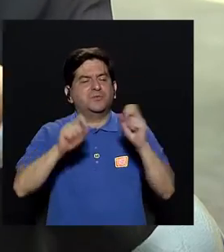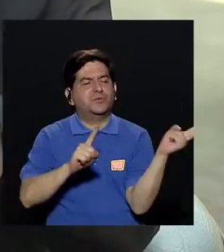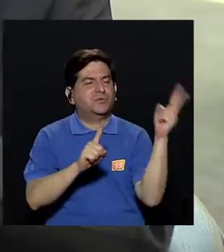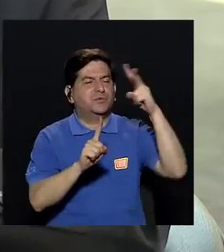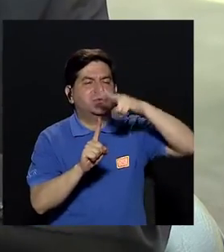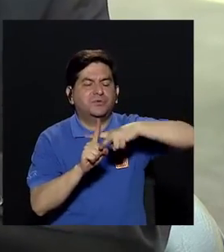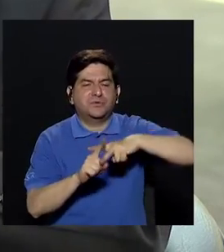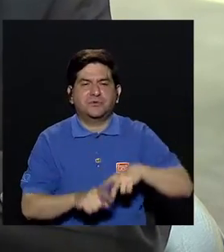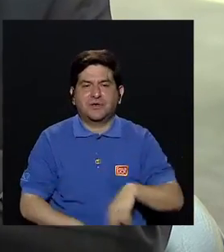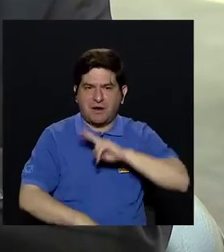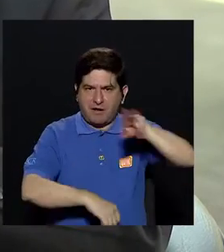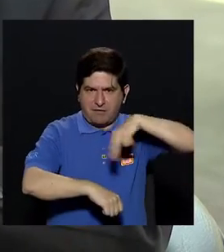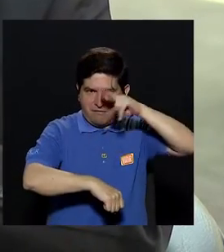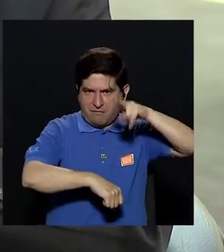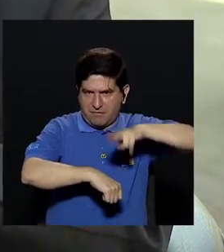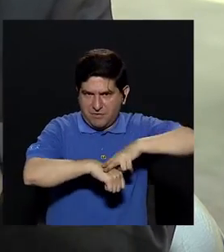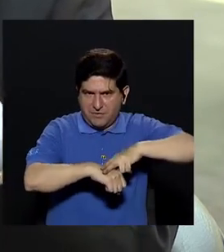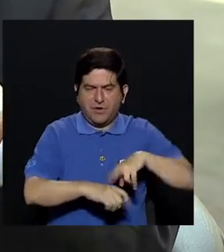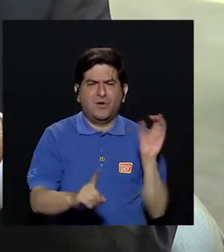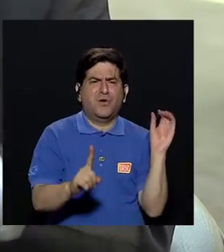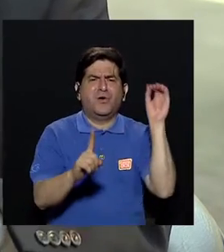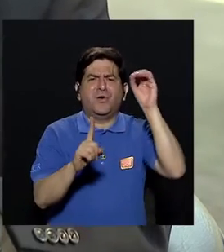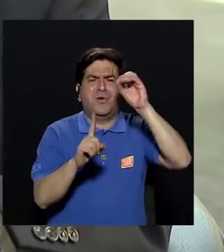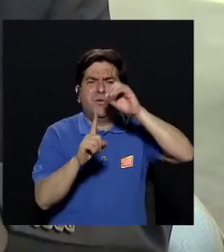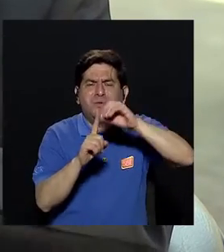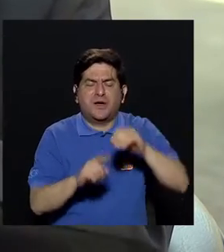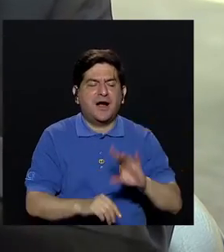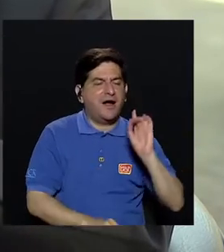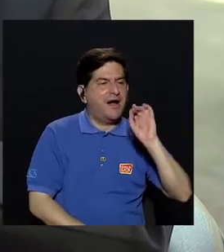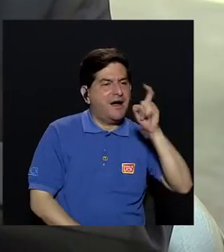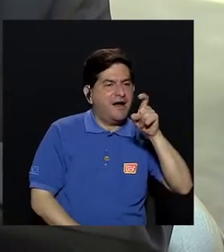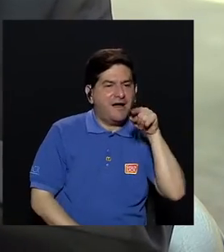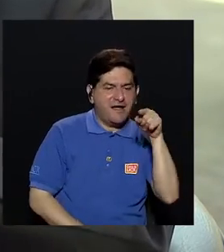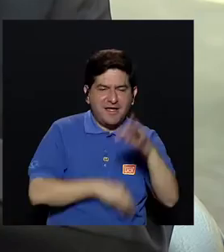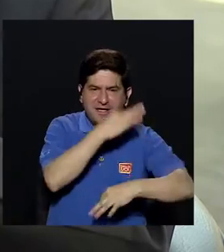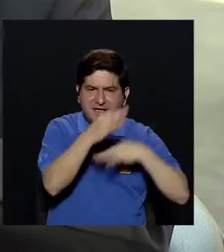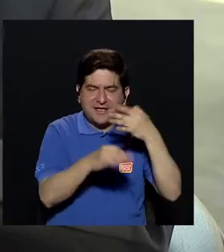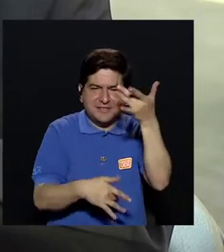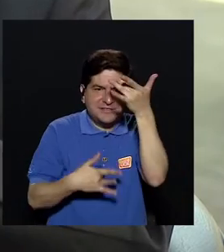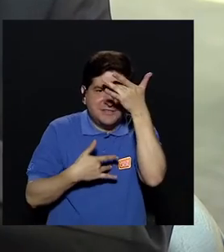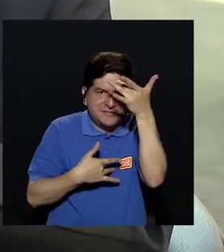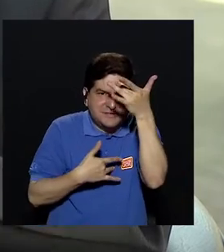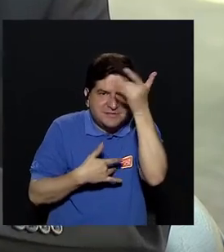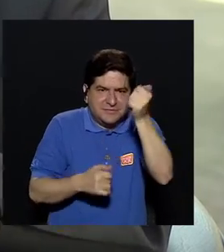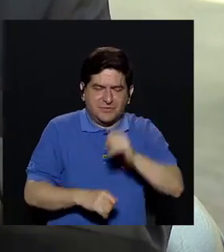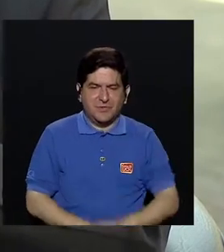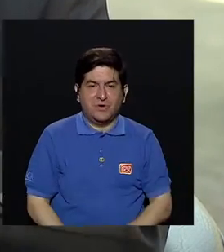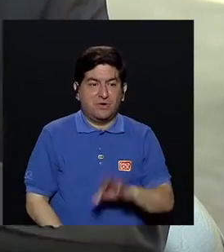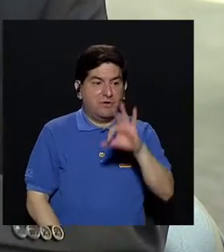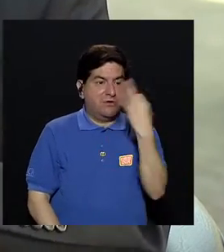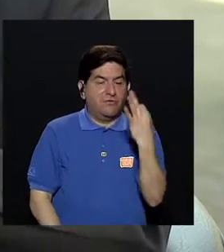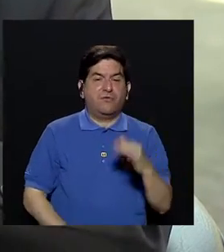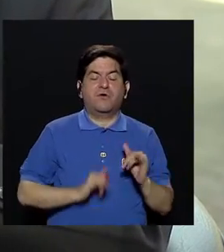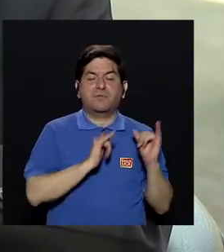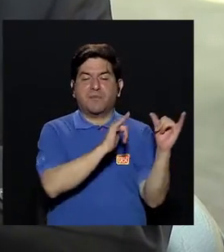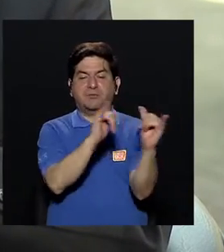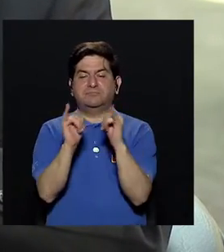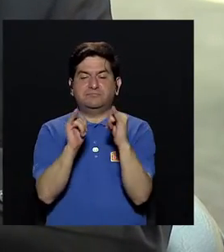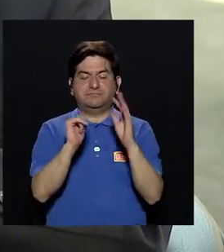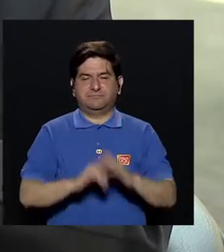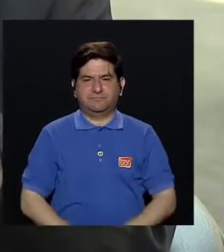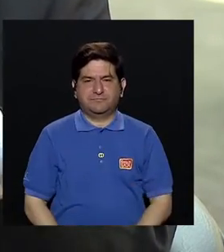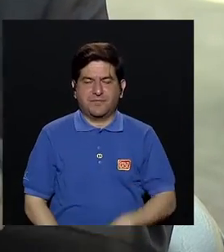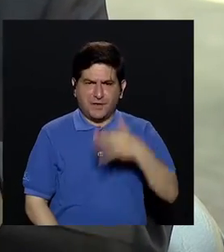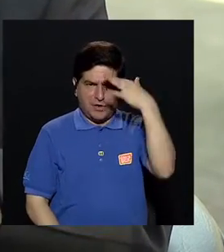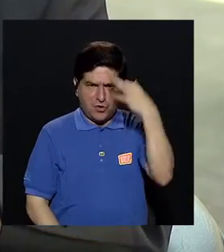puedan aplicarse a nivel nacional con el objetivo de diagnosticar este tipo de enfermedades de manera uniforme